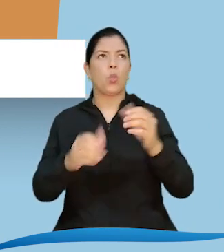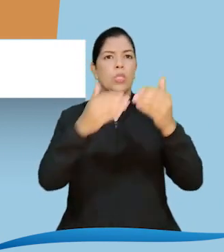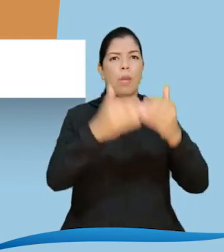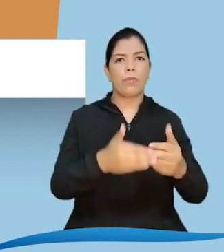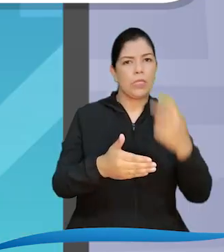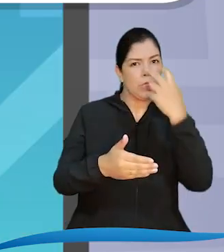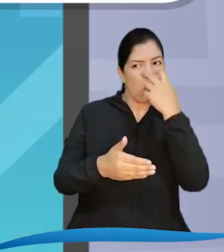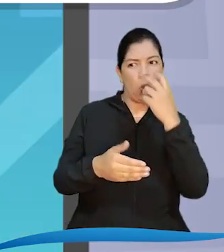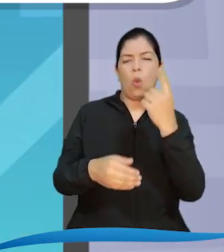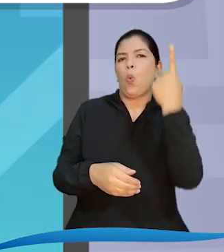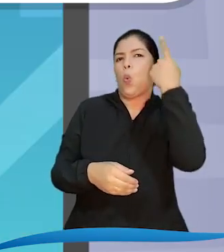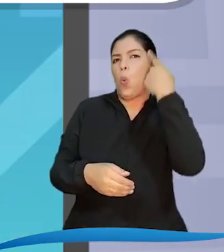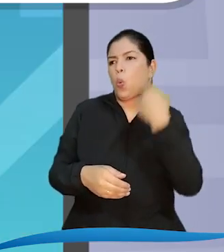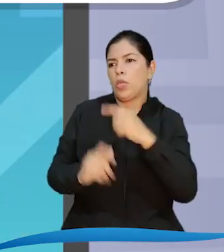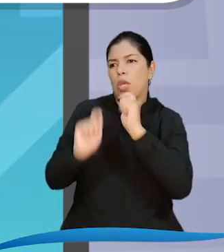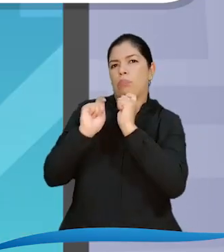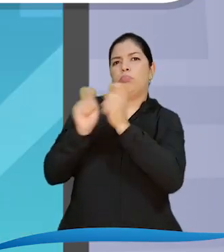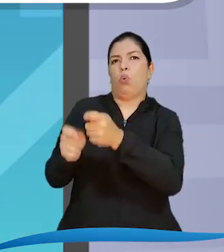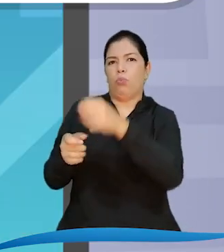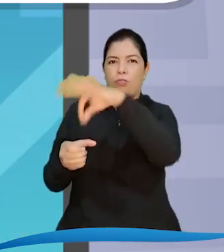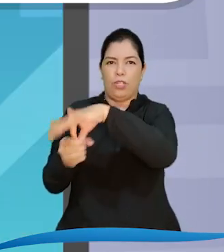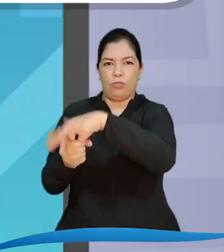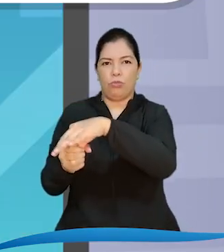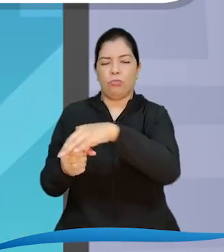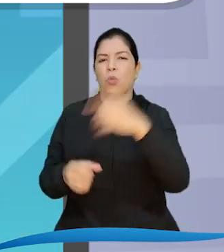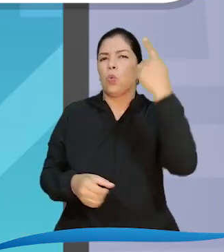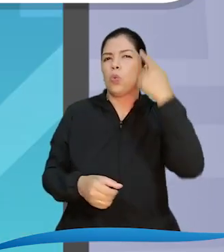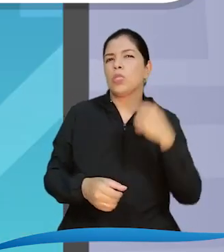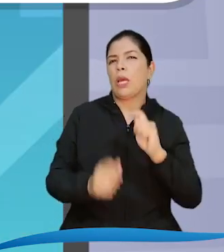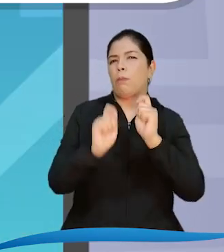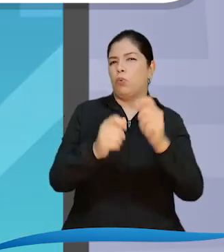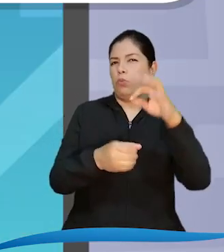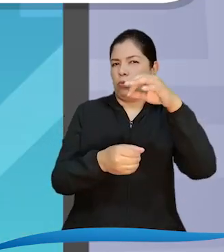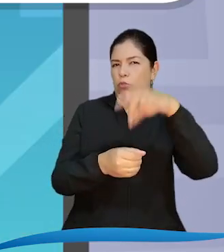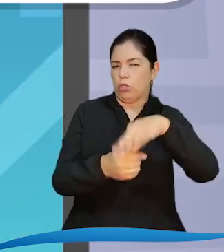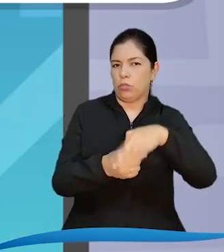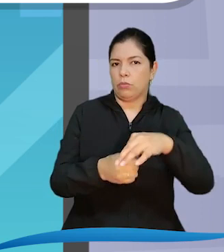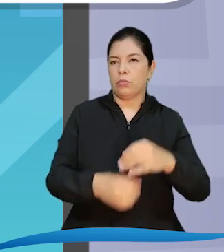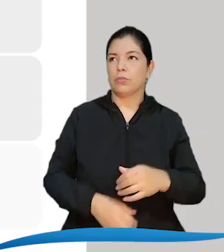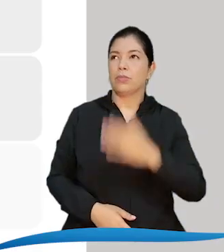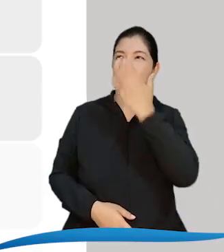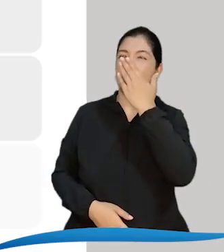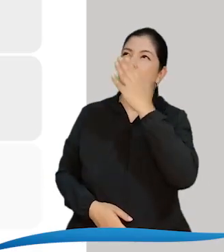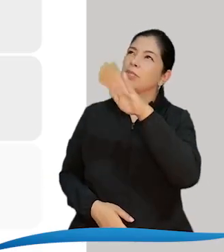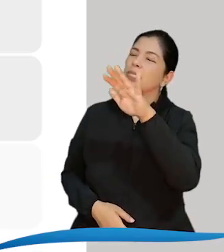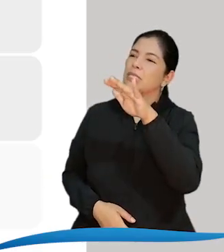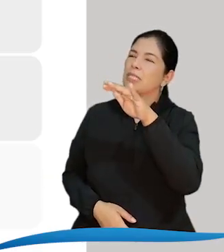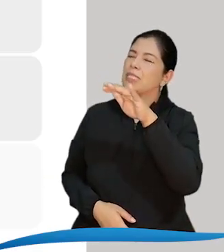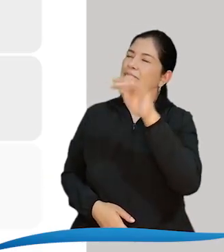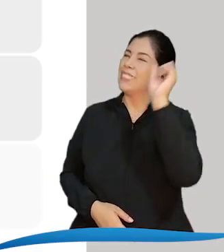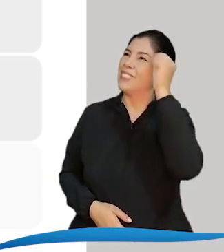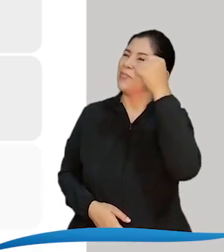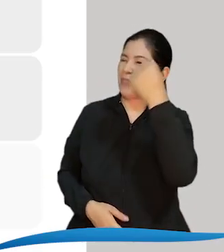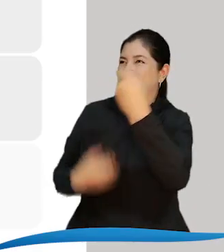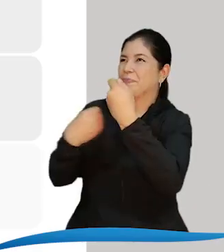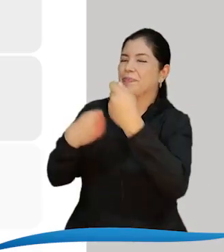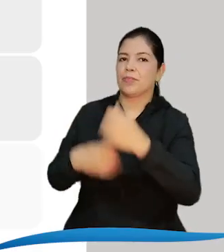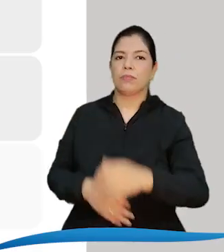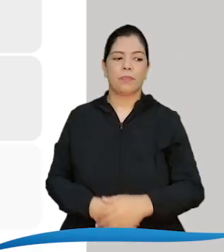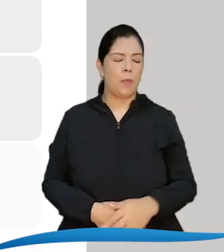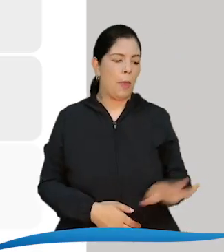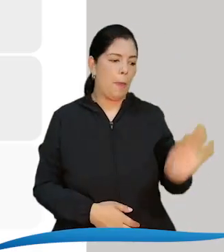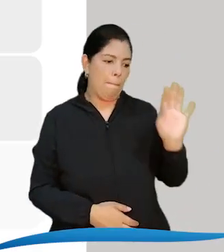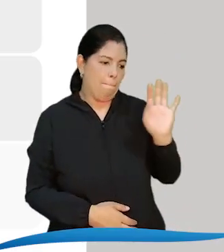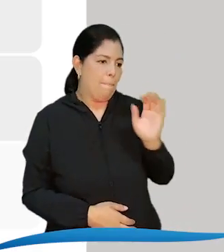nuestro territorio Hum, peregrina, ¿me recuerdas cómo lo habían sugerido? Por ejemplo, el primer día se